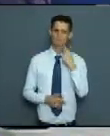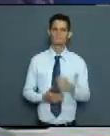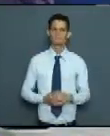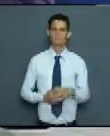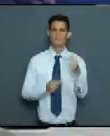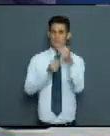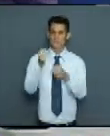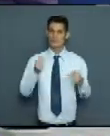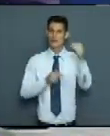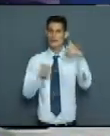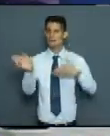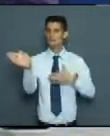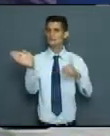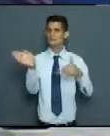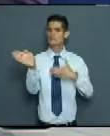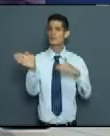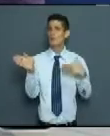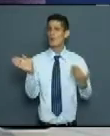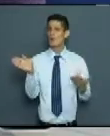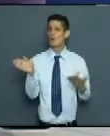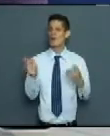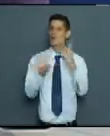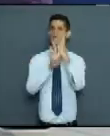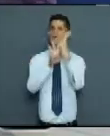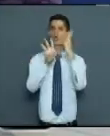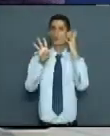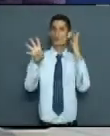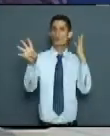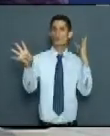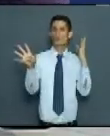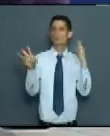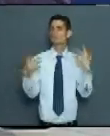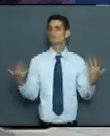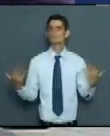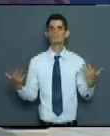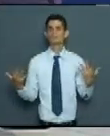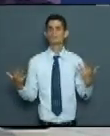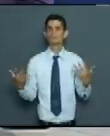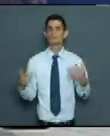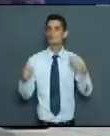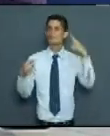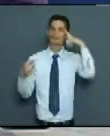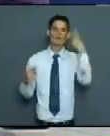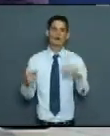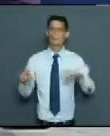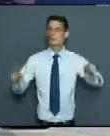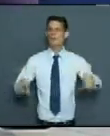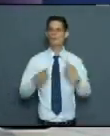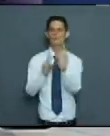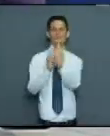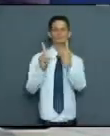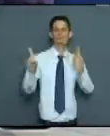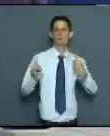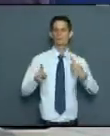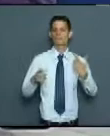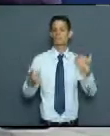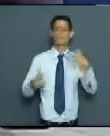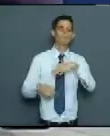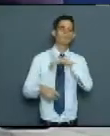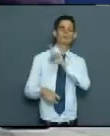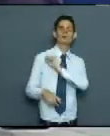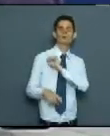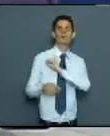las principales indisciplinas, está en las colas. Las personas no saben aún mantener la distancia y usar correctamente el